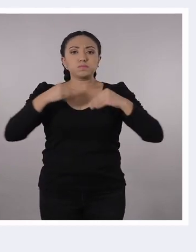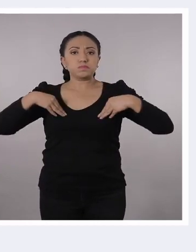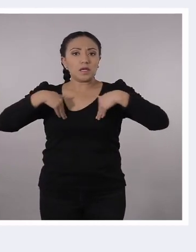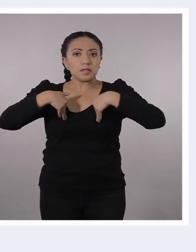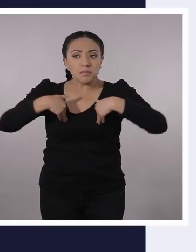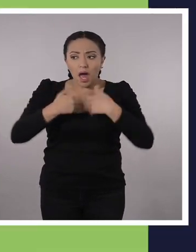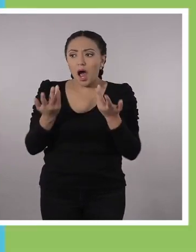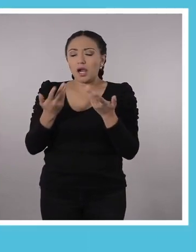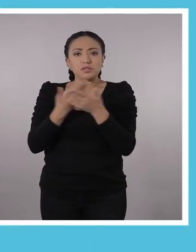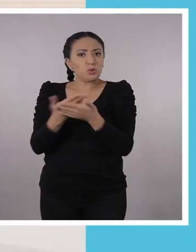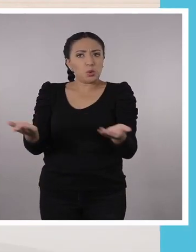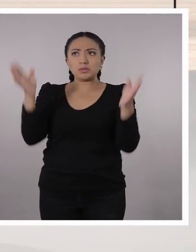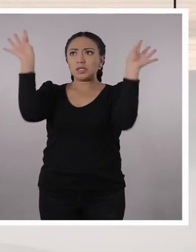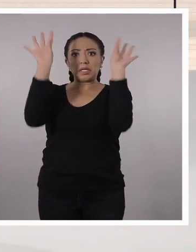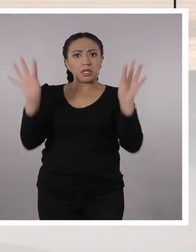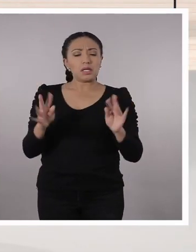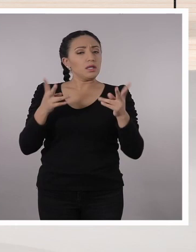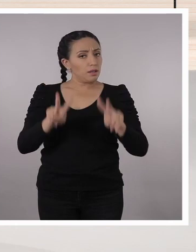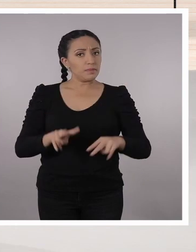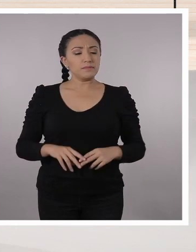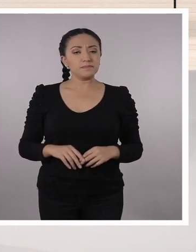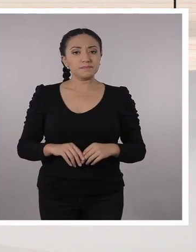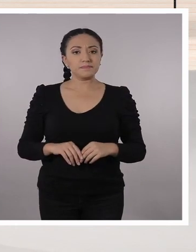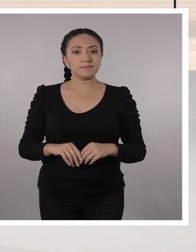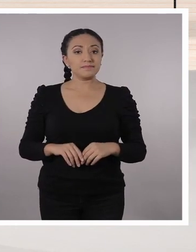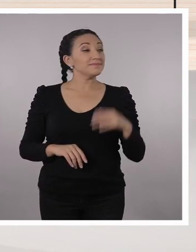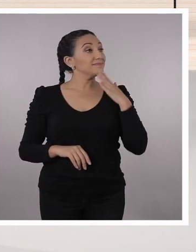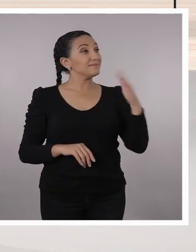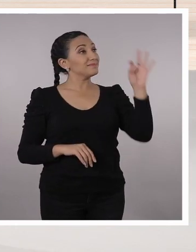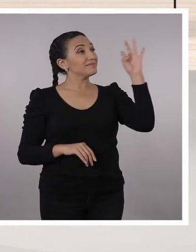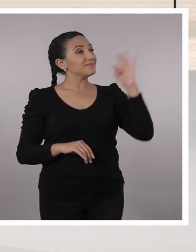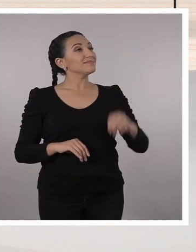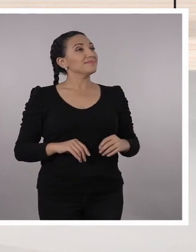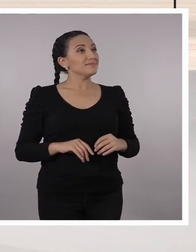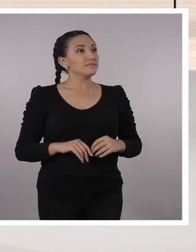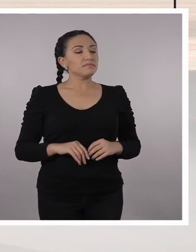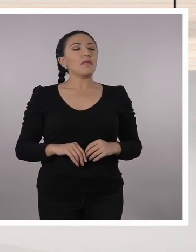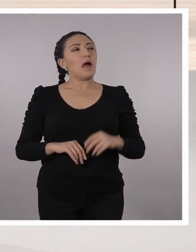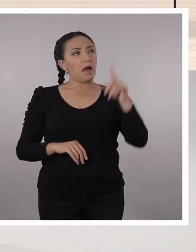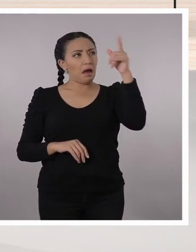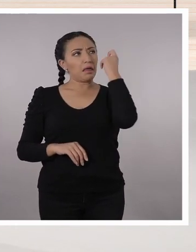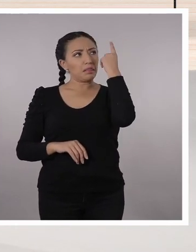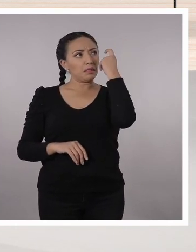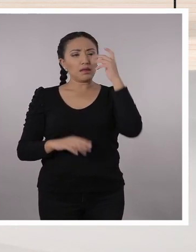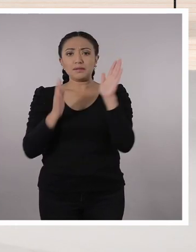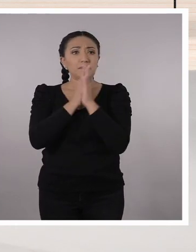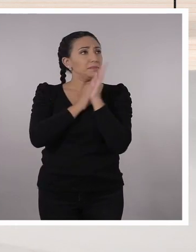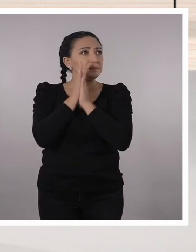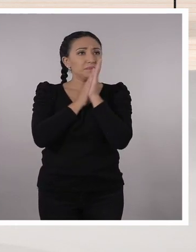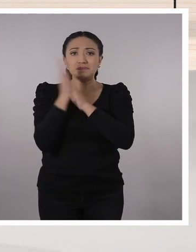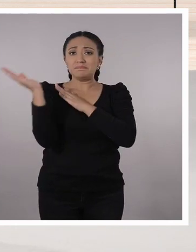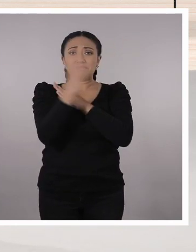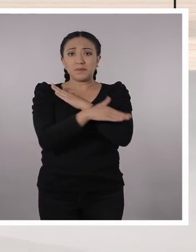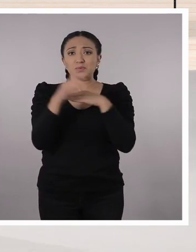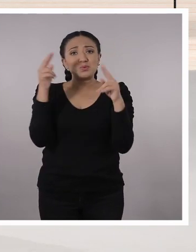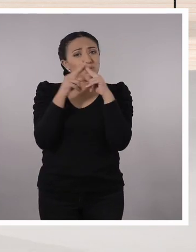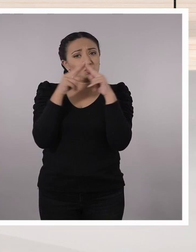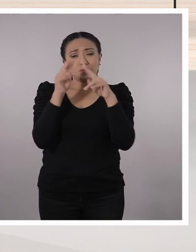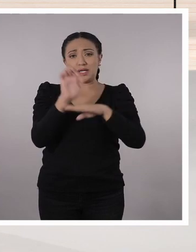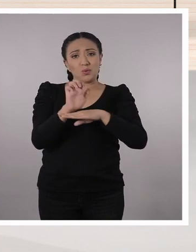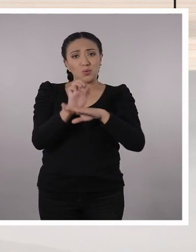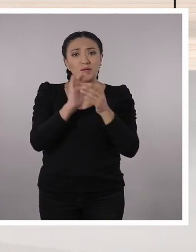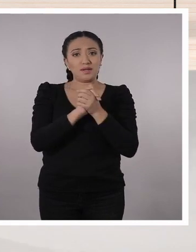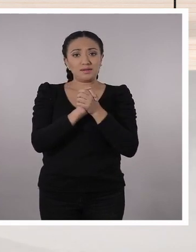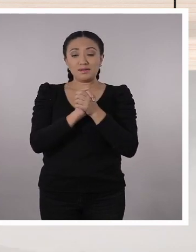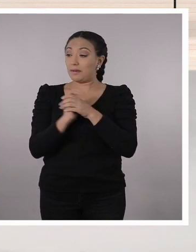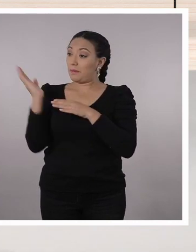y energéticos. Muchas gracias, Webster. A mí me encantó. Yo ya quiero conocer más de nuestro país, profe. ¿Qué te parece si